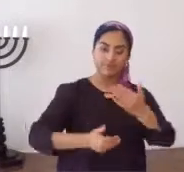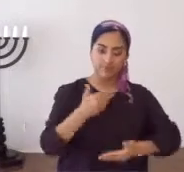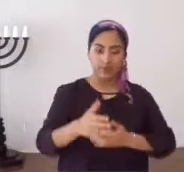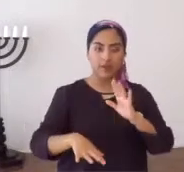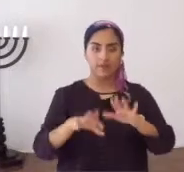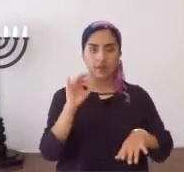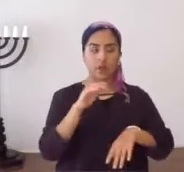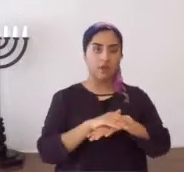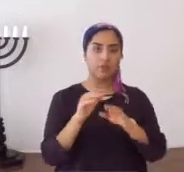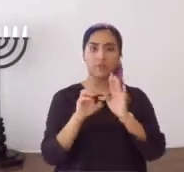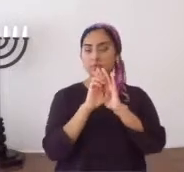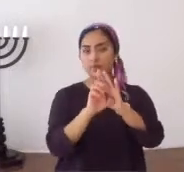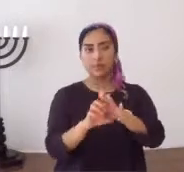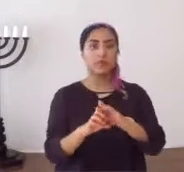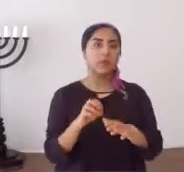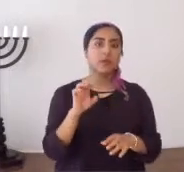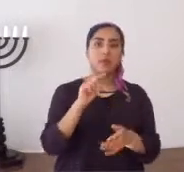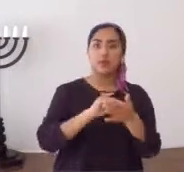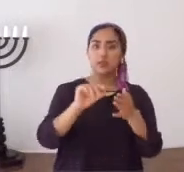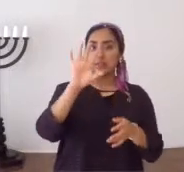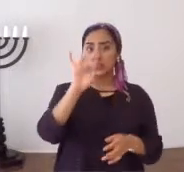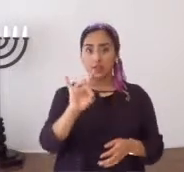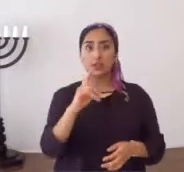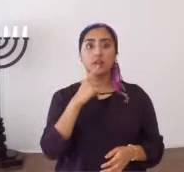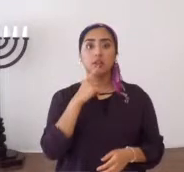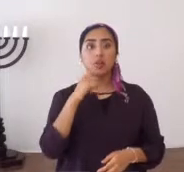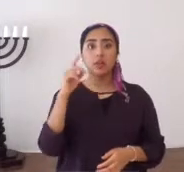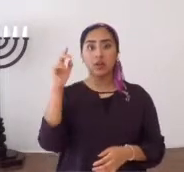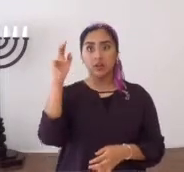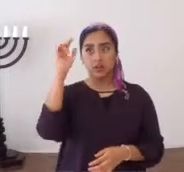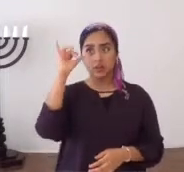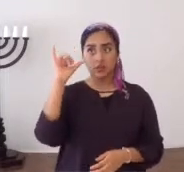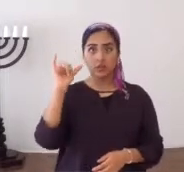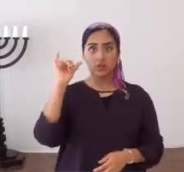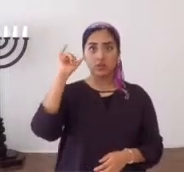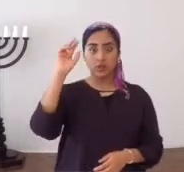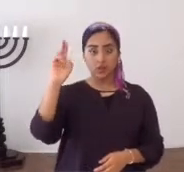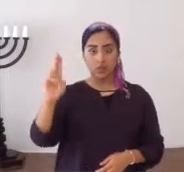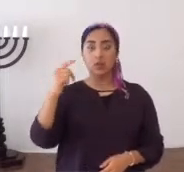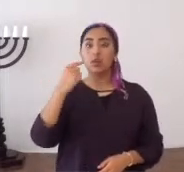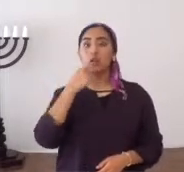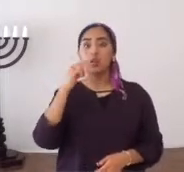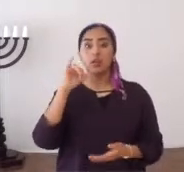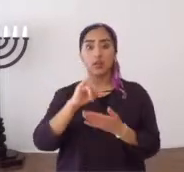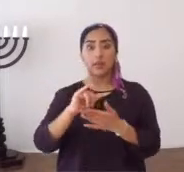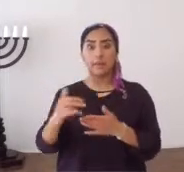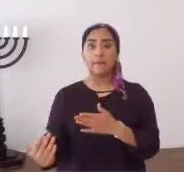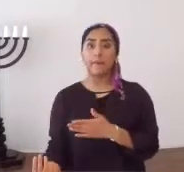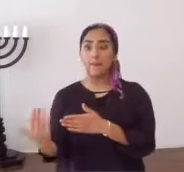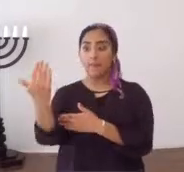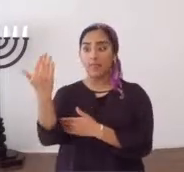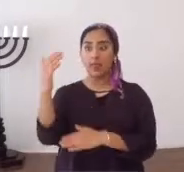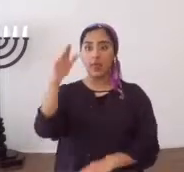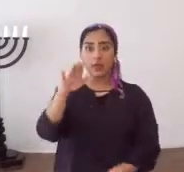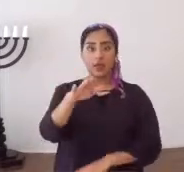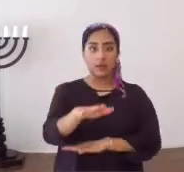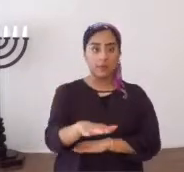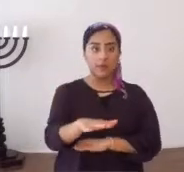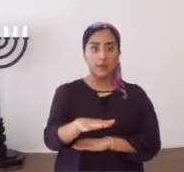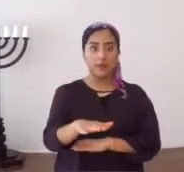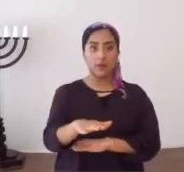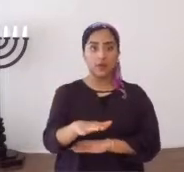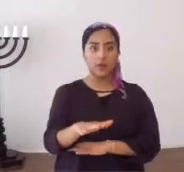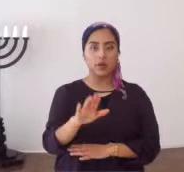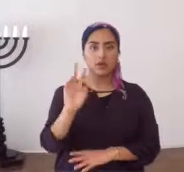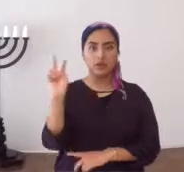usted puede seguir, encontrando, por ejemplo, en el verso 8, dice, llamó Elohim, a la expansión, cielos, y fue la tarde, y la mañana,